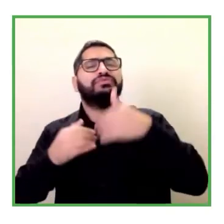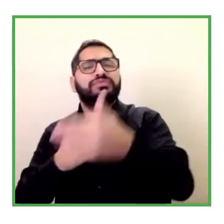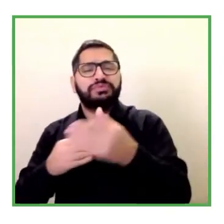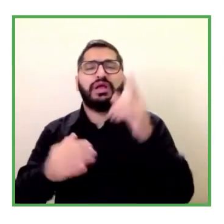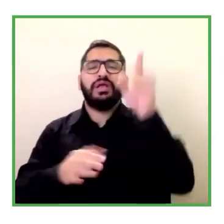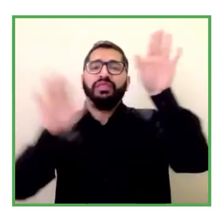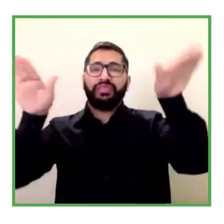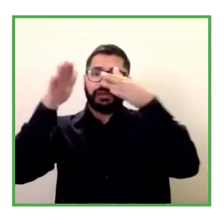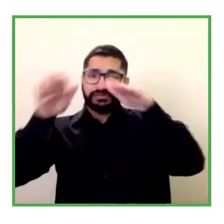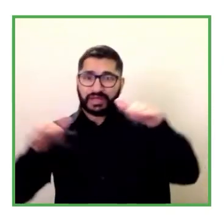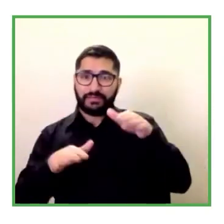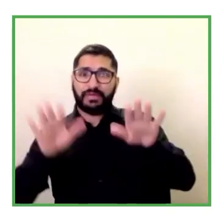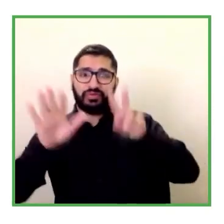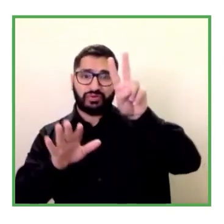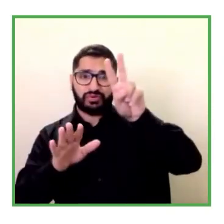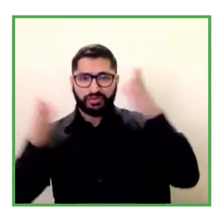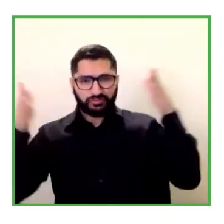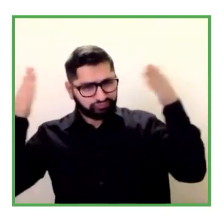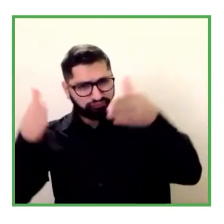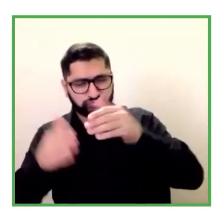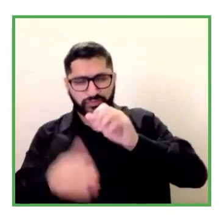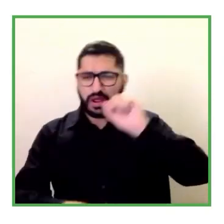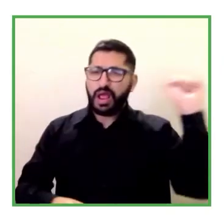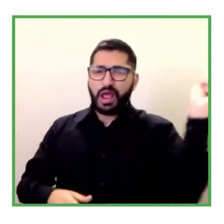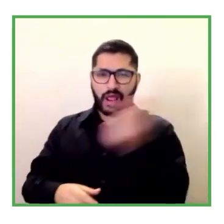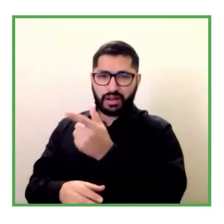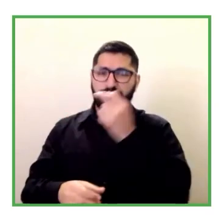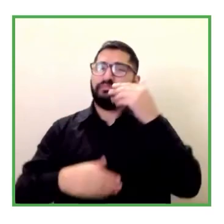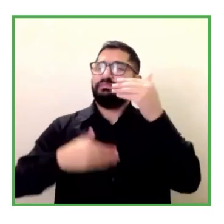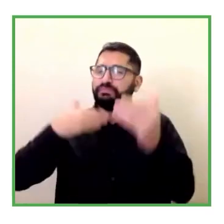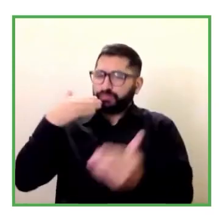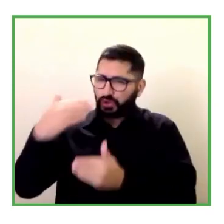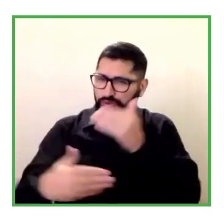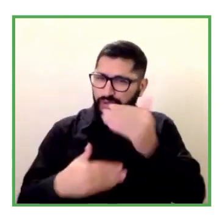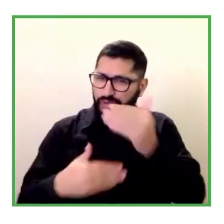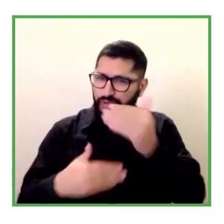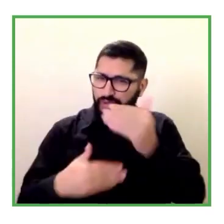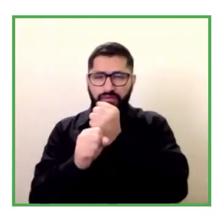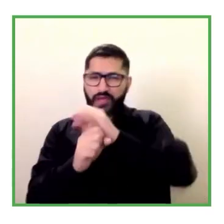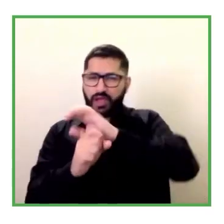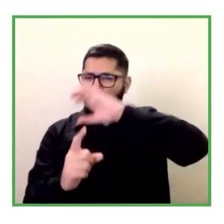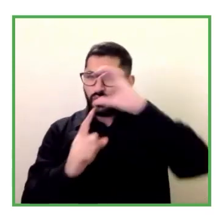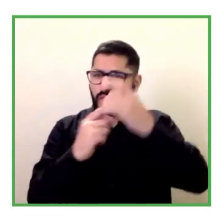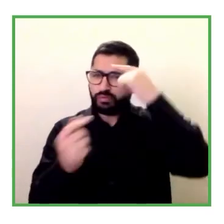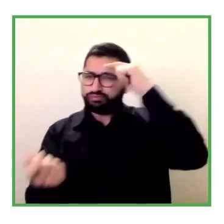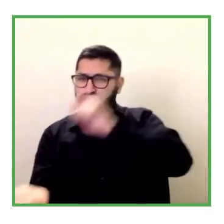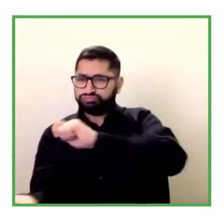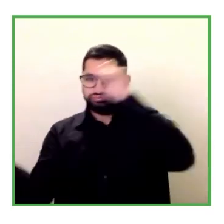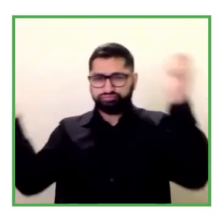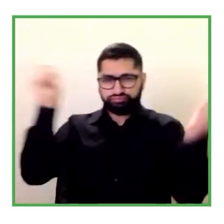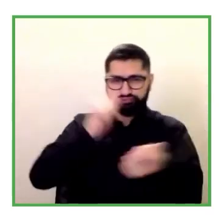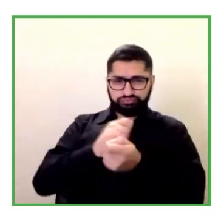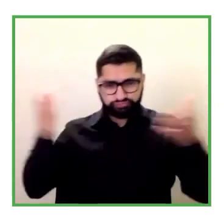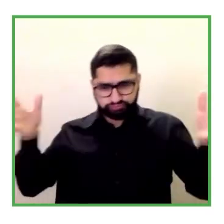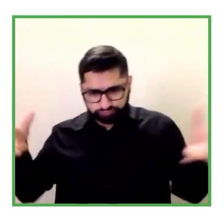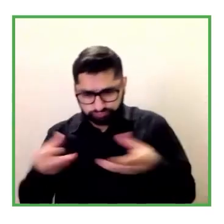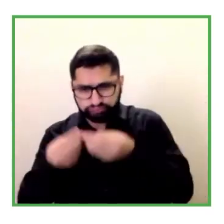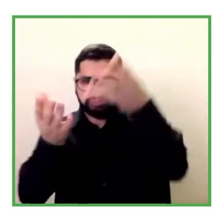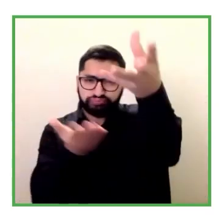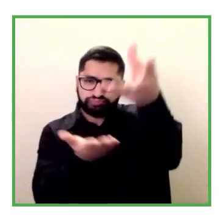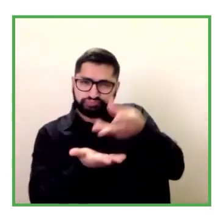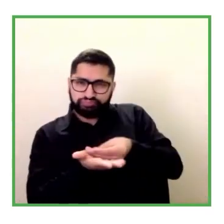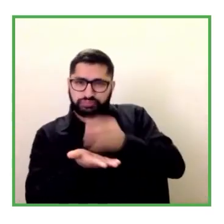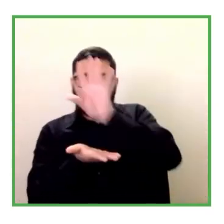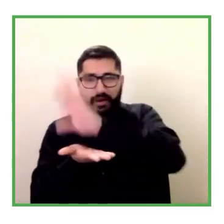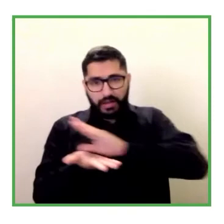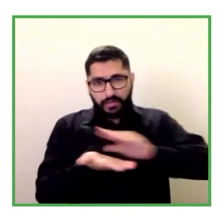su proceso de transformación cultural para transformarse en el promedio del camino en una empresa inclusiva por tanto es un tema de